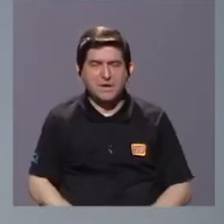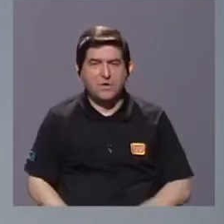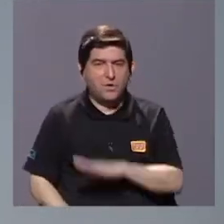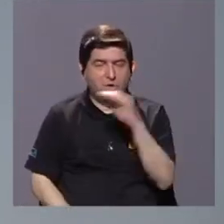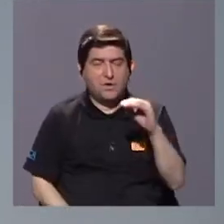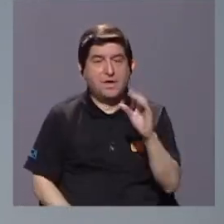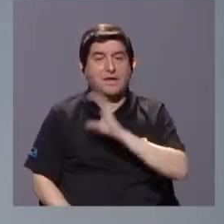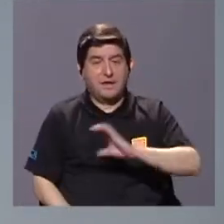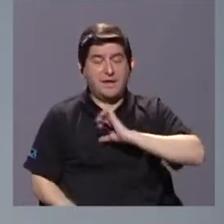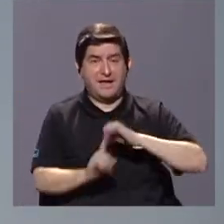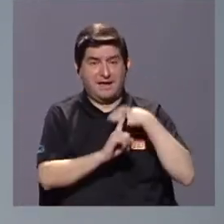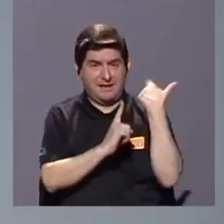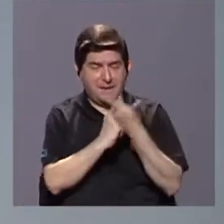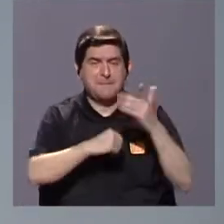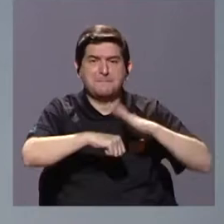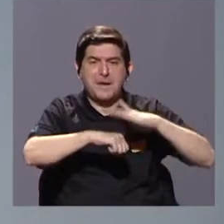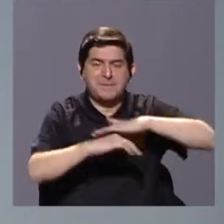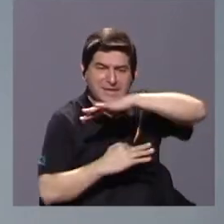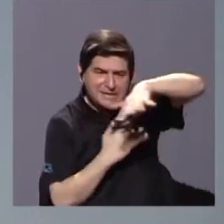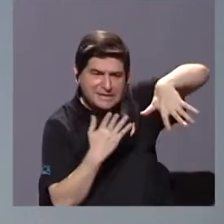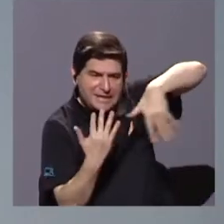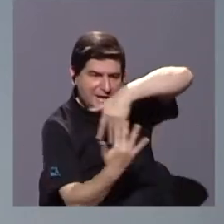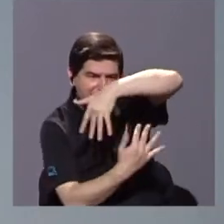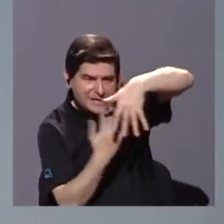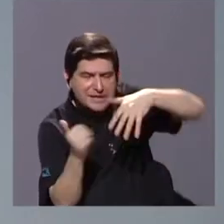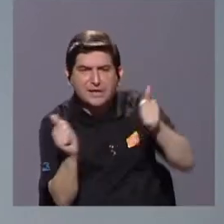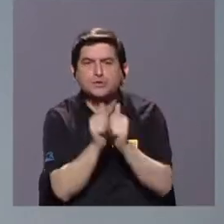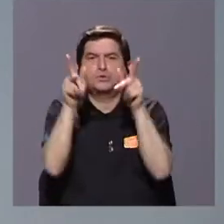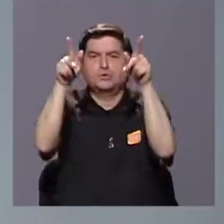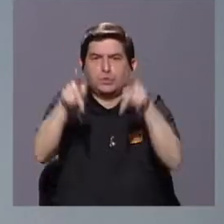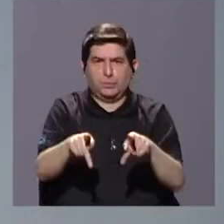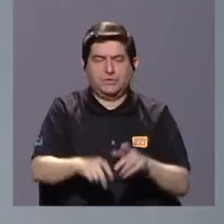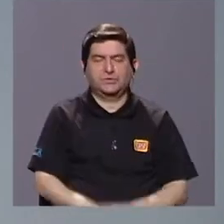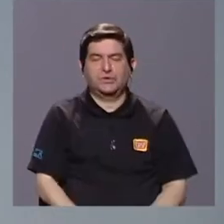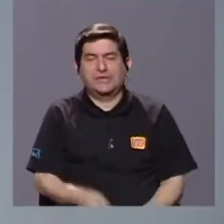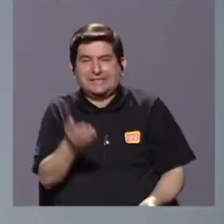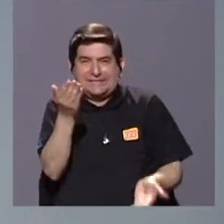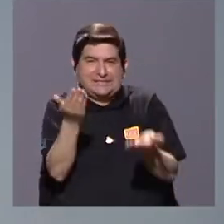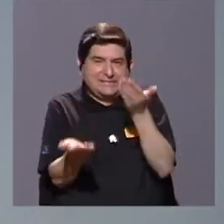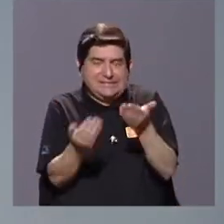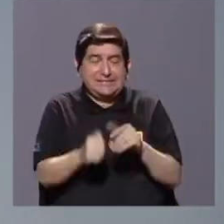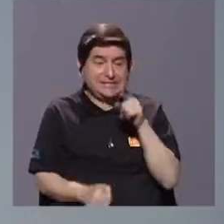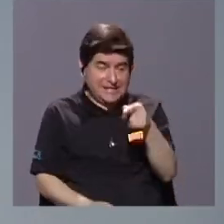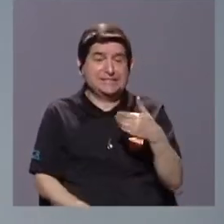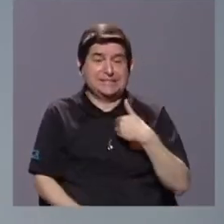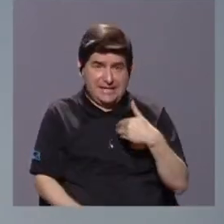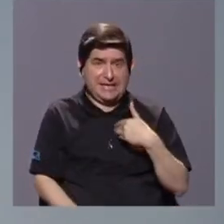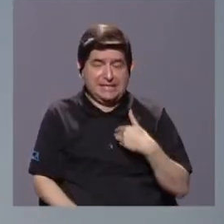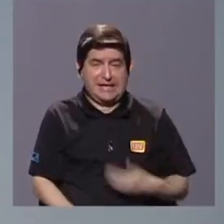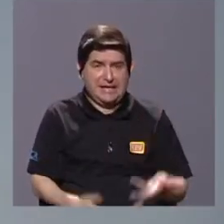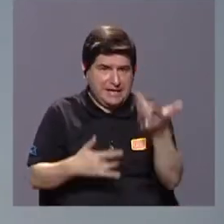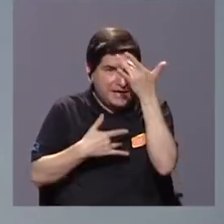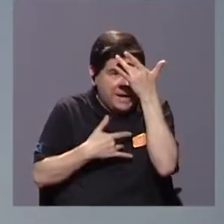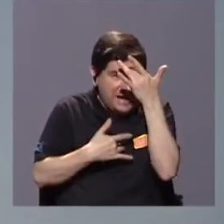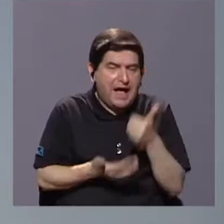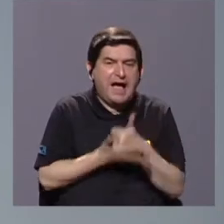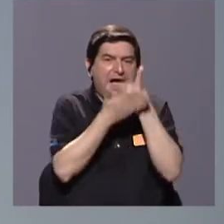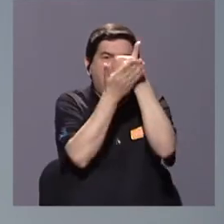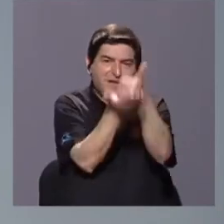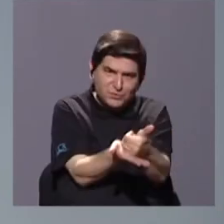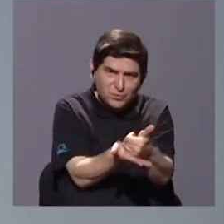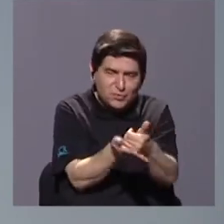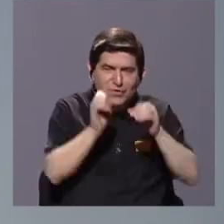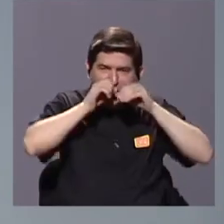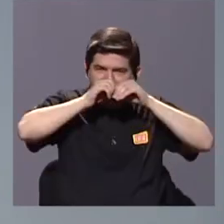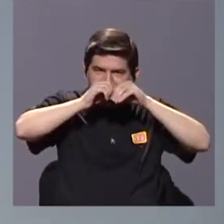aspectos sociales que permiten una interacción cercana con el individuo posiblemente hospedero, entonces esto nos va a favorecer la